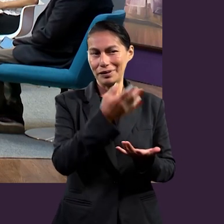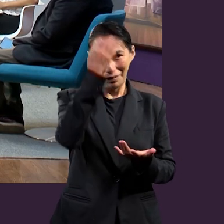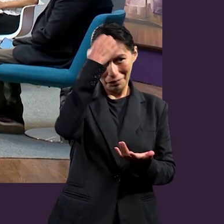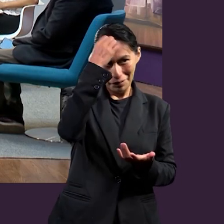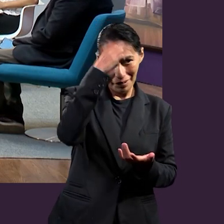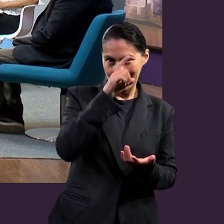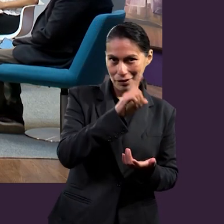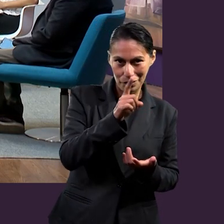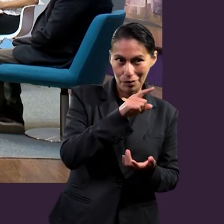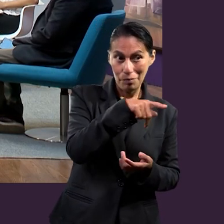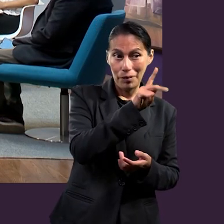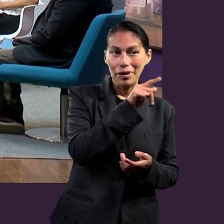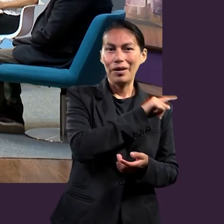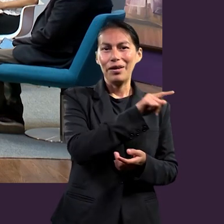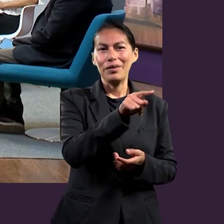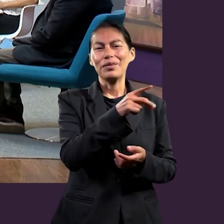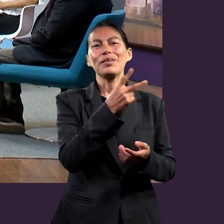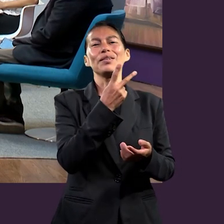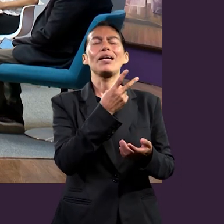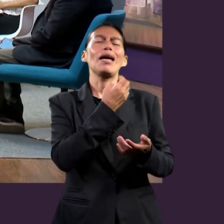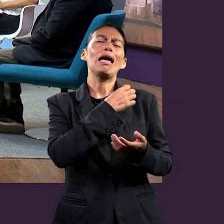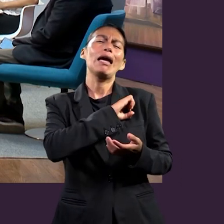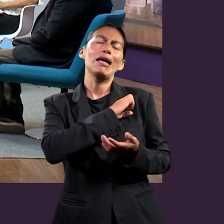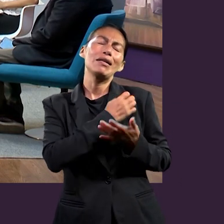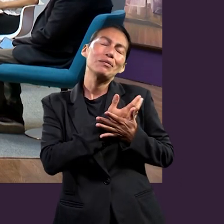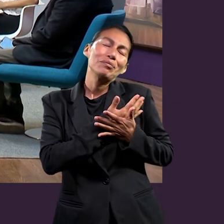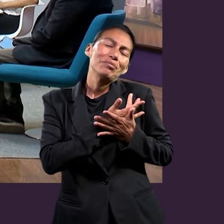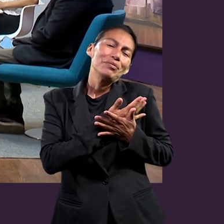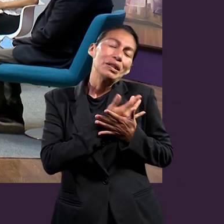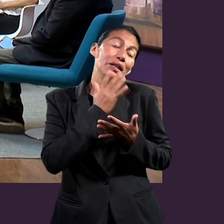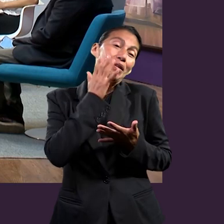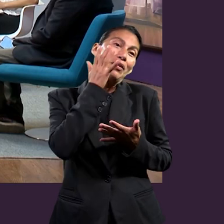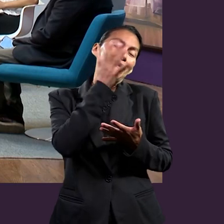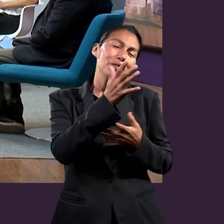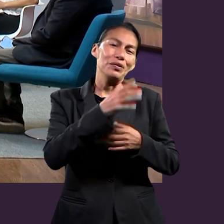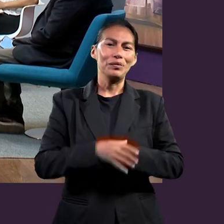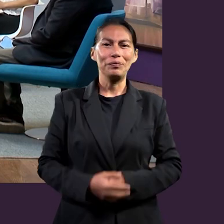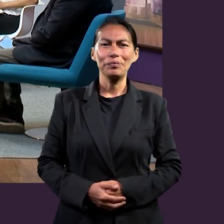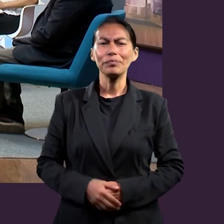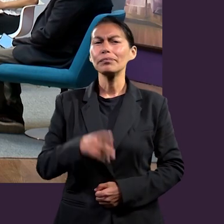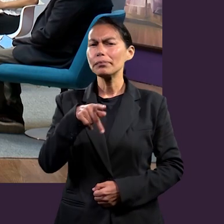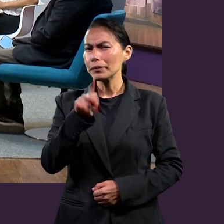esperamos que hable la voz de la experiencia, sino de la esperanza, ¿no? De que algún día Dios me tenga.